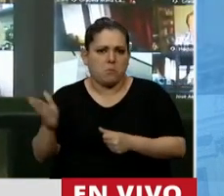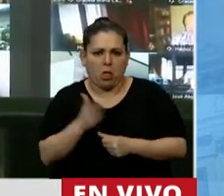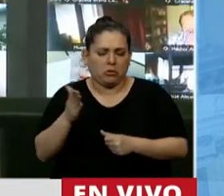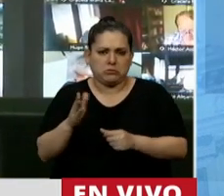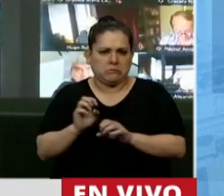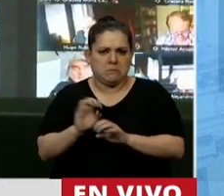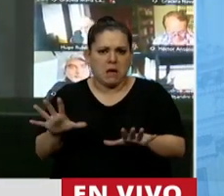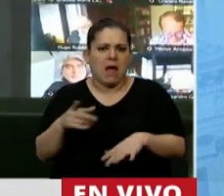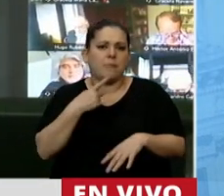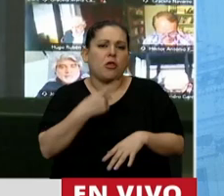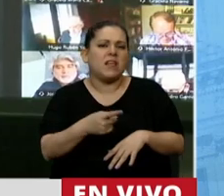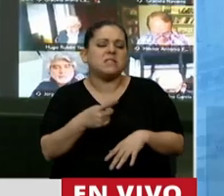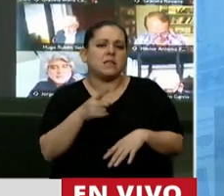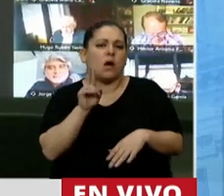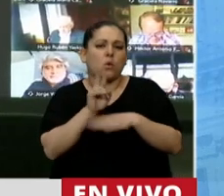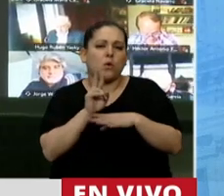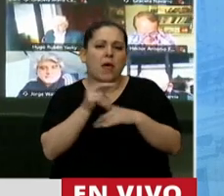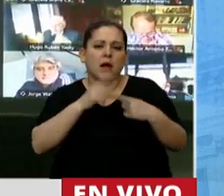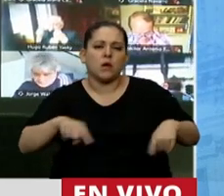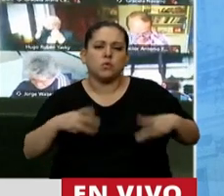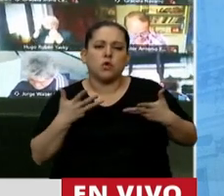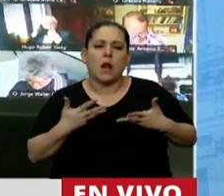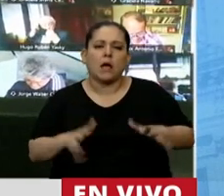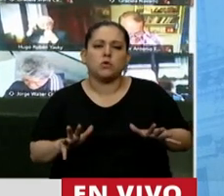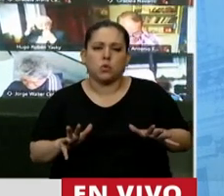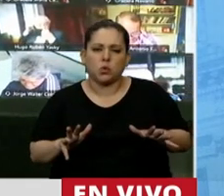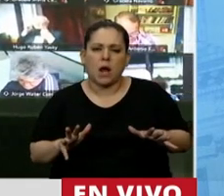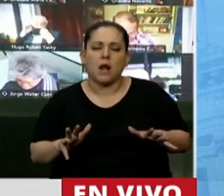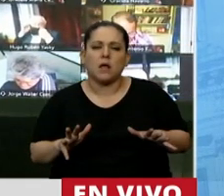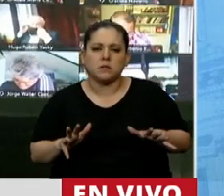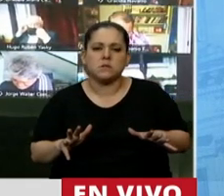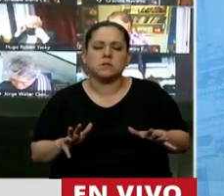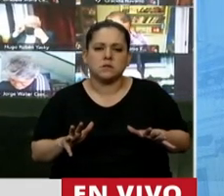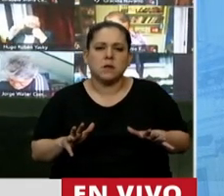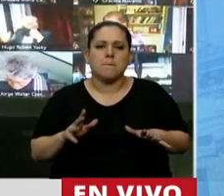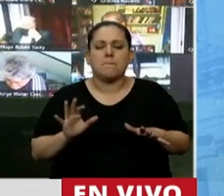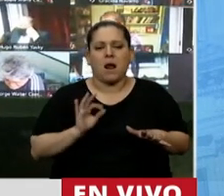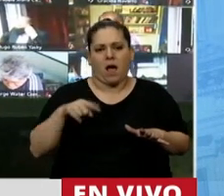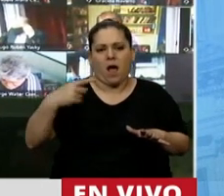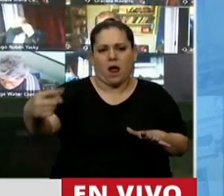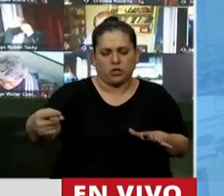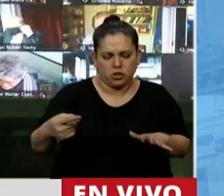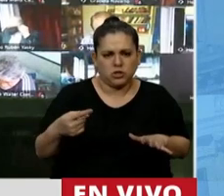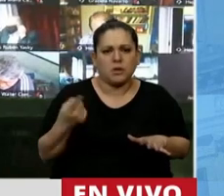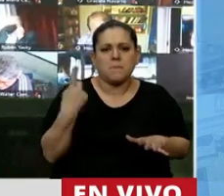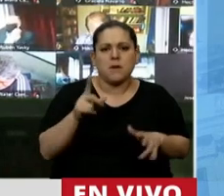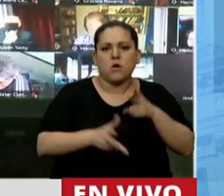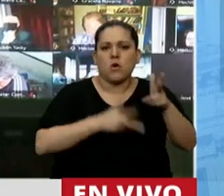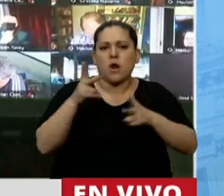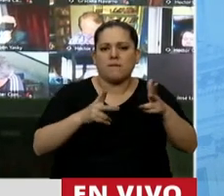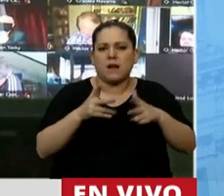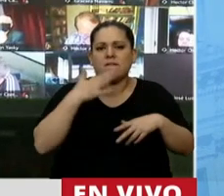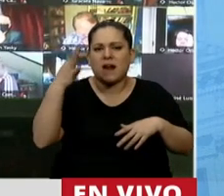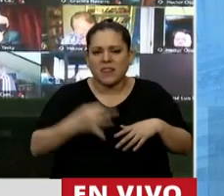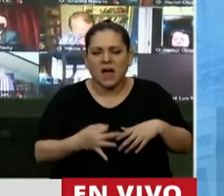Perón hablaba de cuidar los recursos naturales con uñas y dientes. Perón hablaba de la voracidad